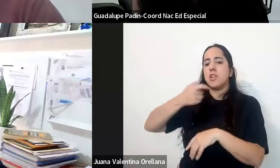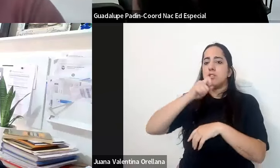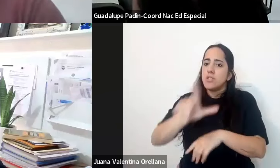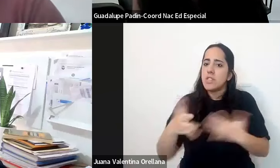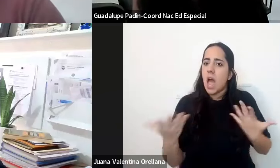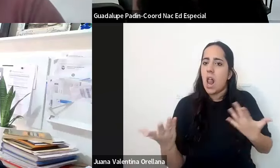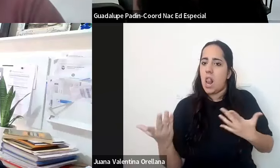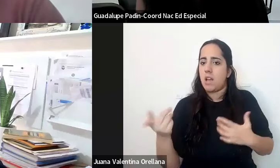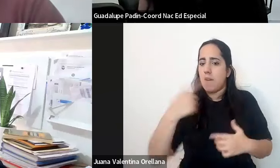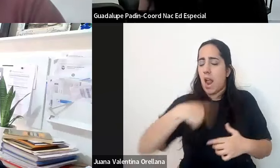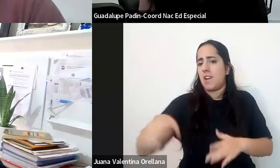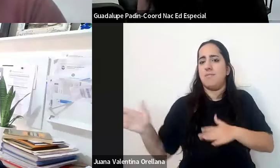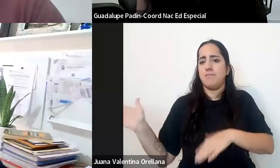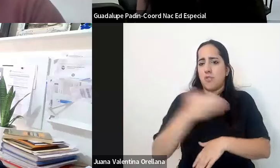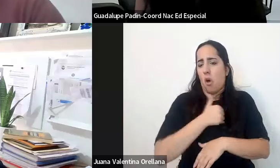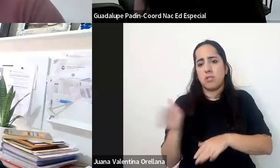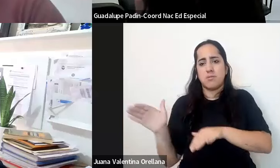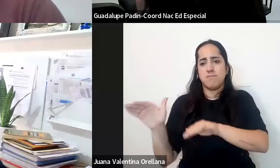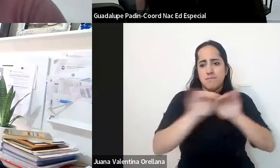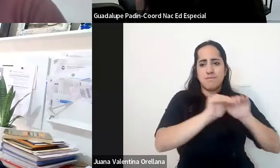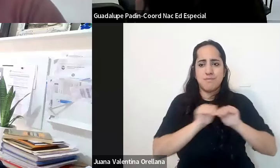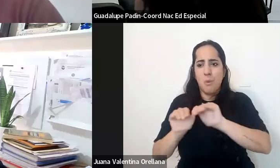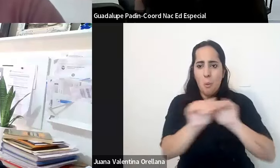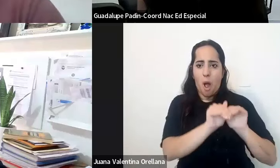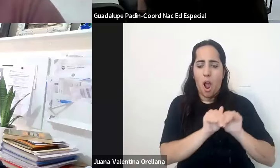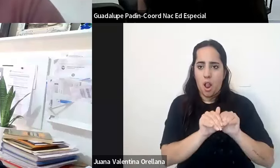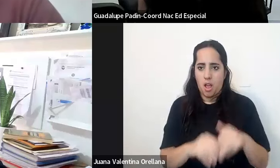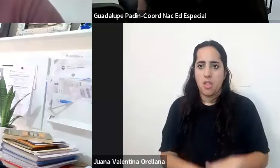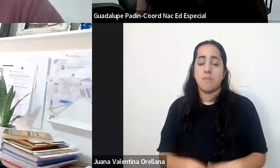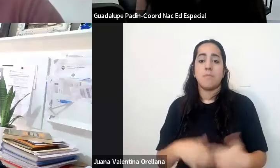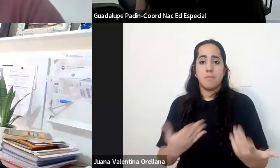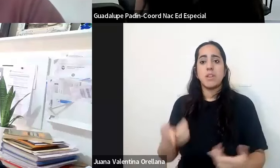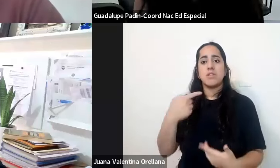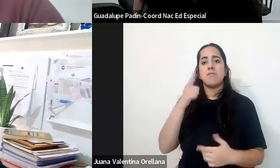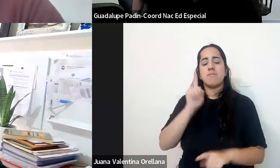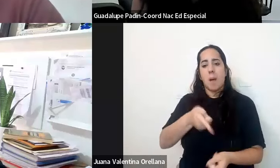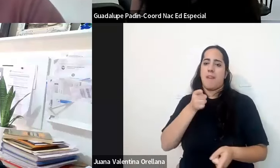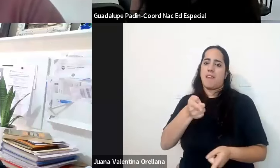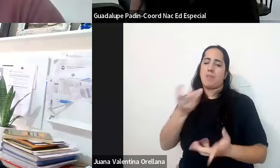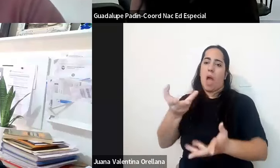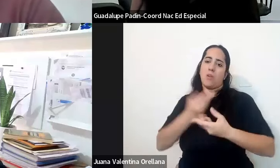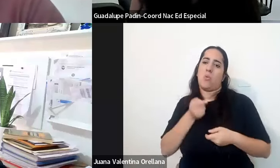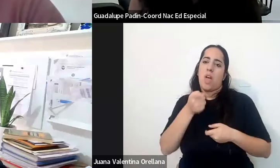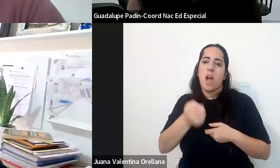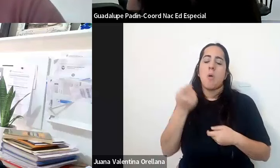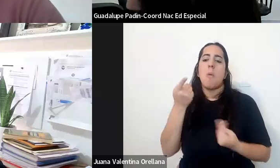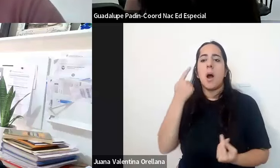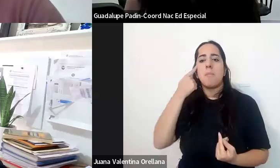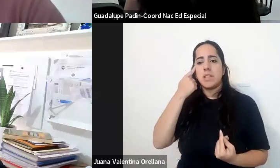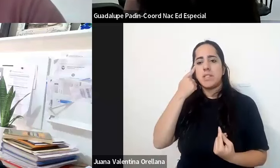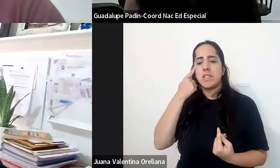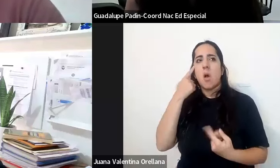definitiva de que todos podamos participar en igualdad de condiciones así que también nos sirve para eso poder tomar unas y otras